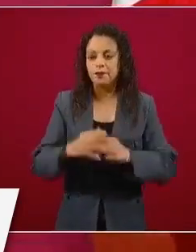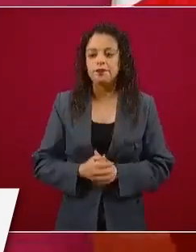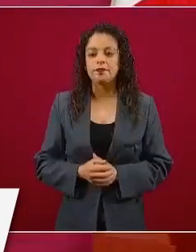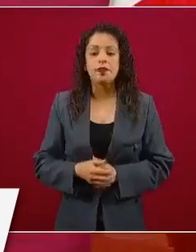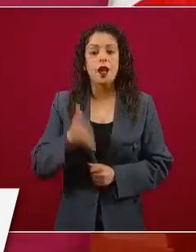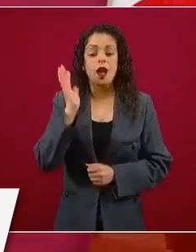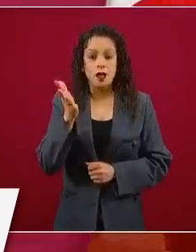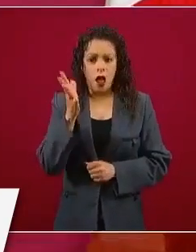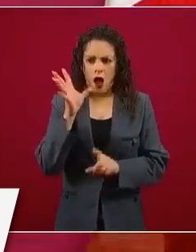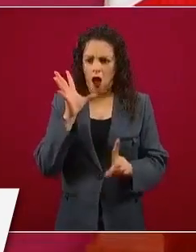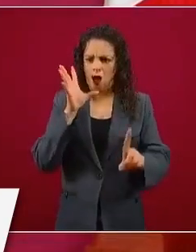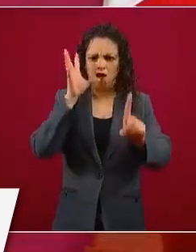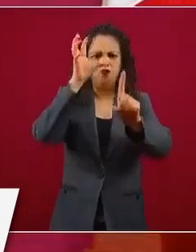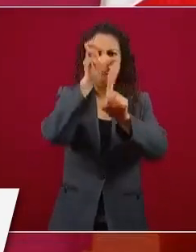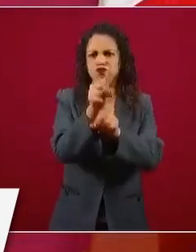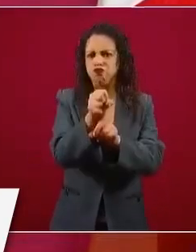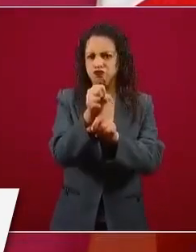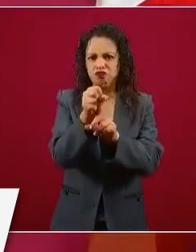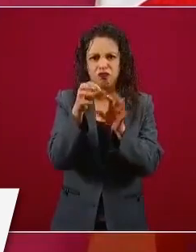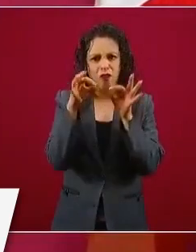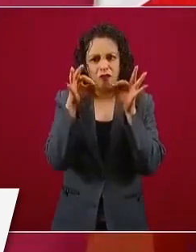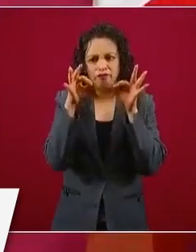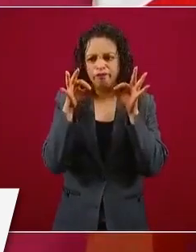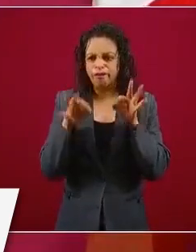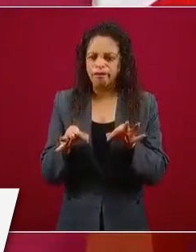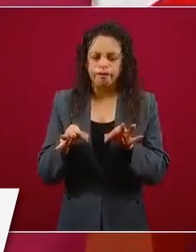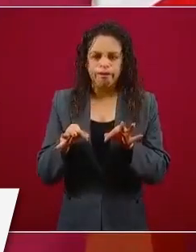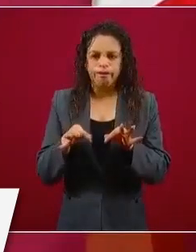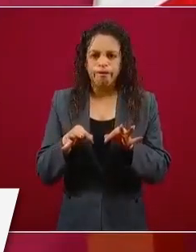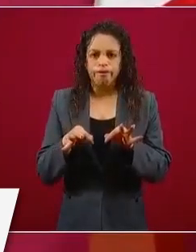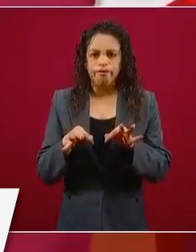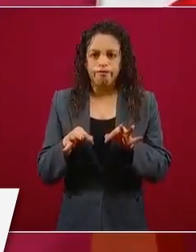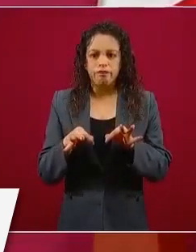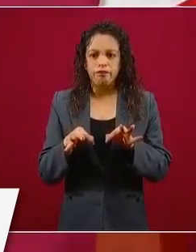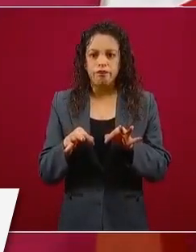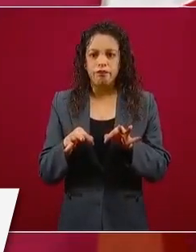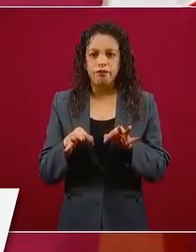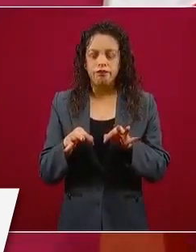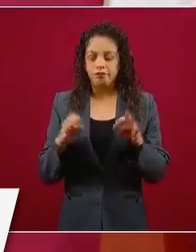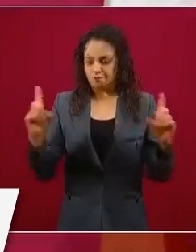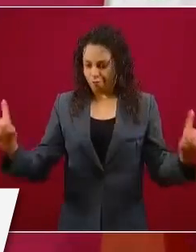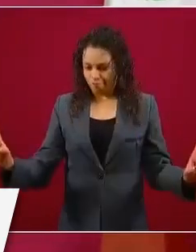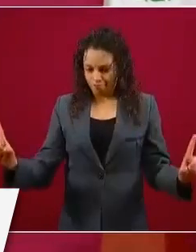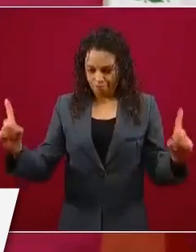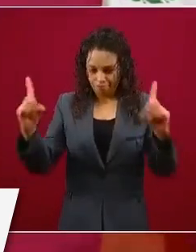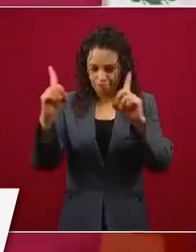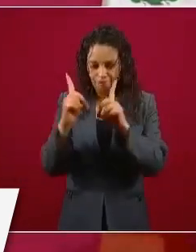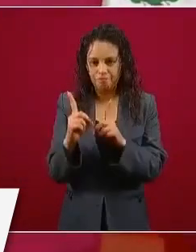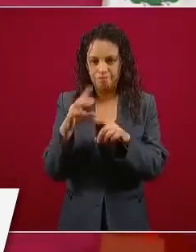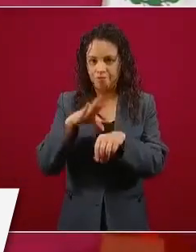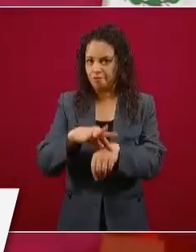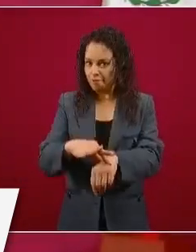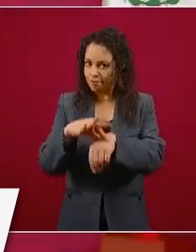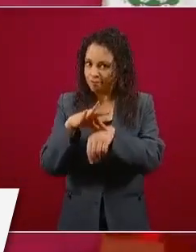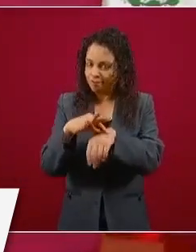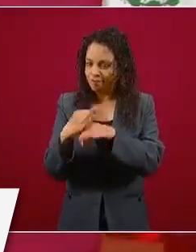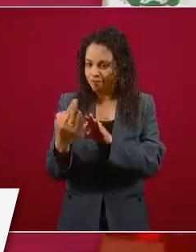objetivo de encontrarnos para